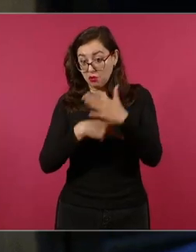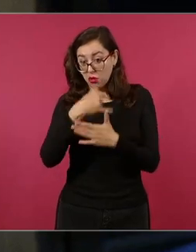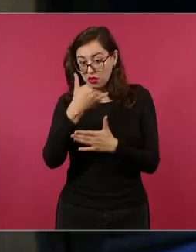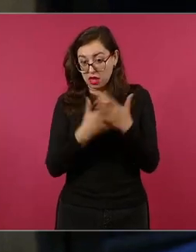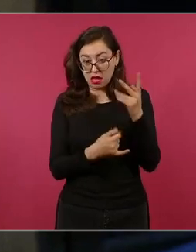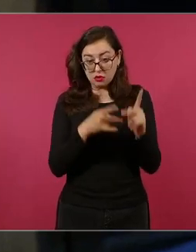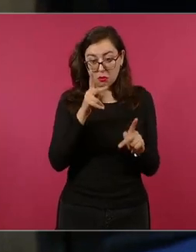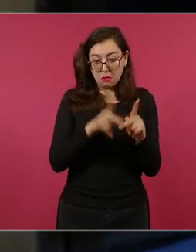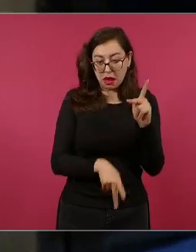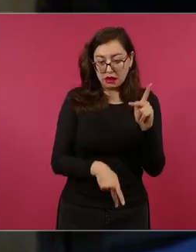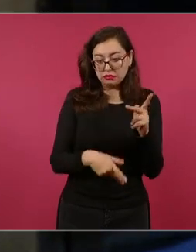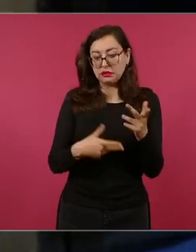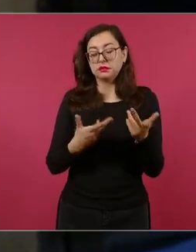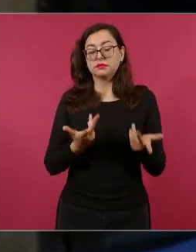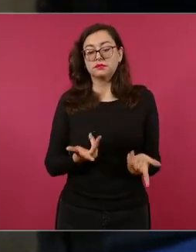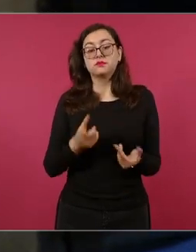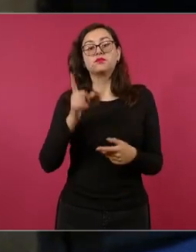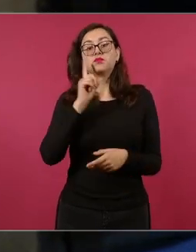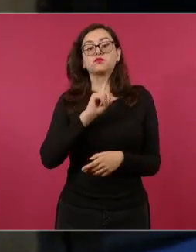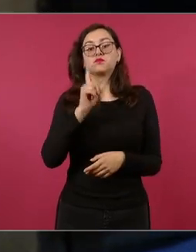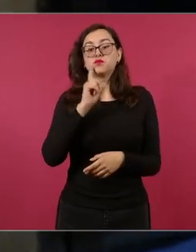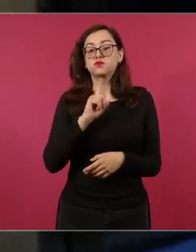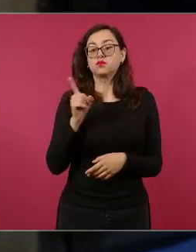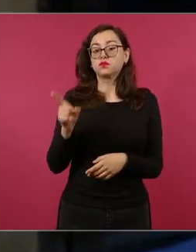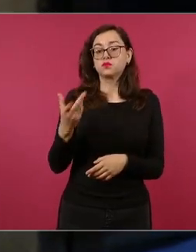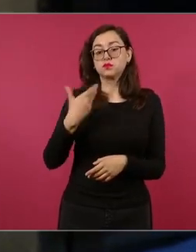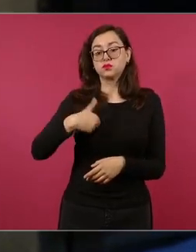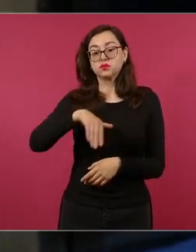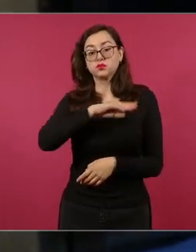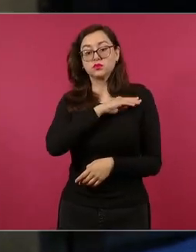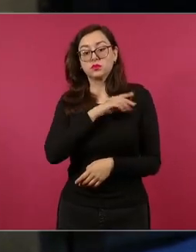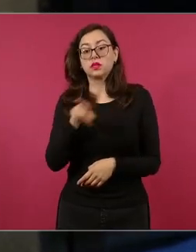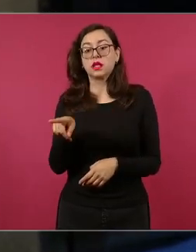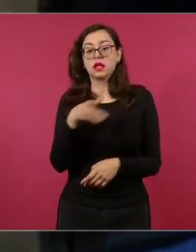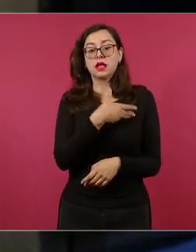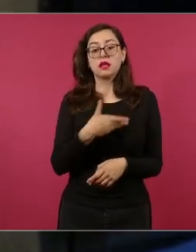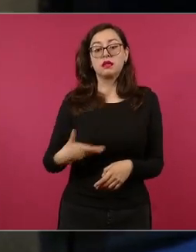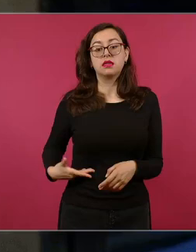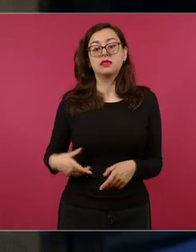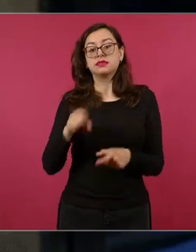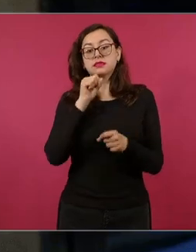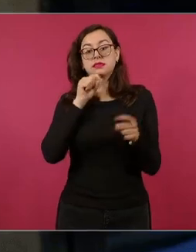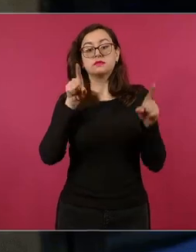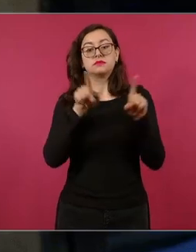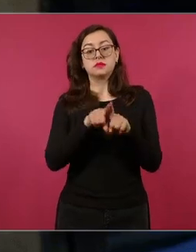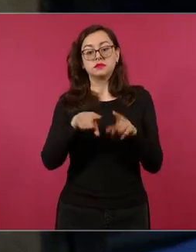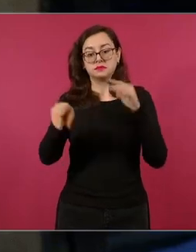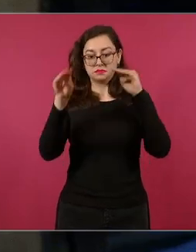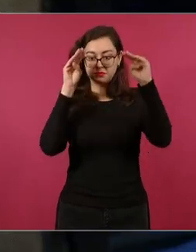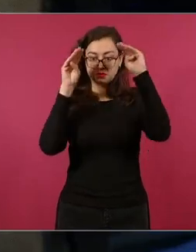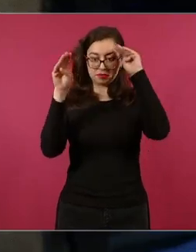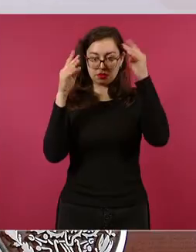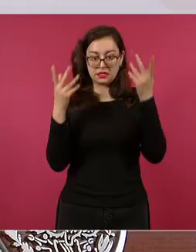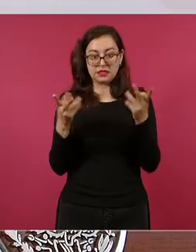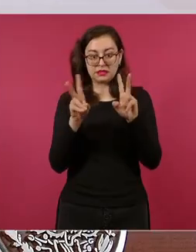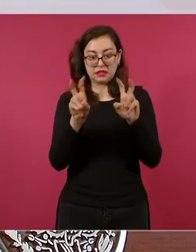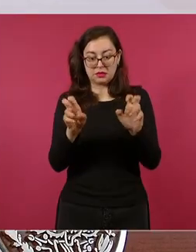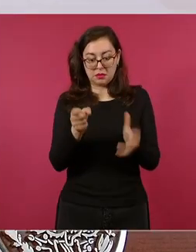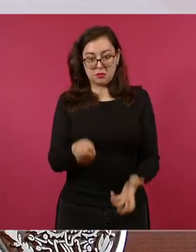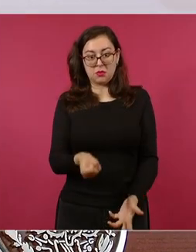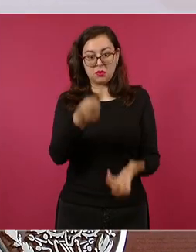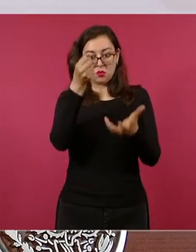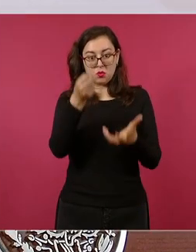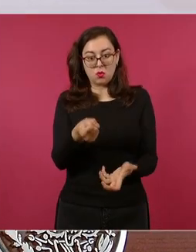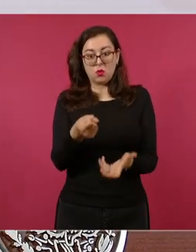y ella también comentó que ya están pues empezando a ver el tema del presupuesto de manera general si